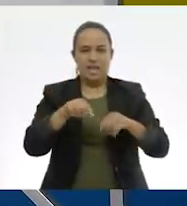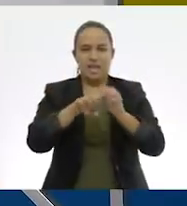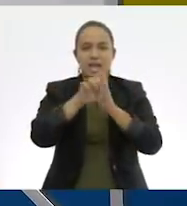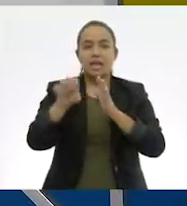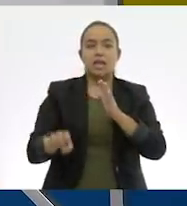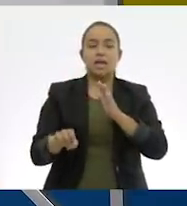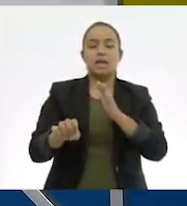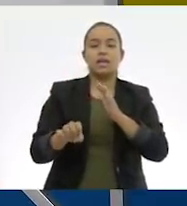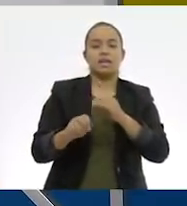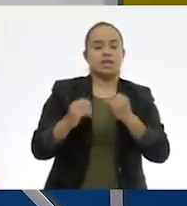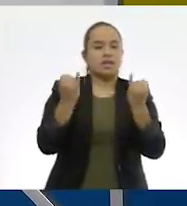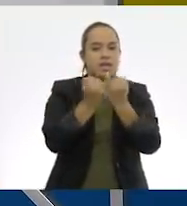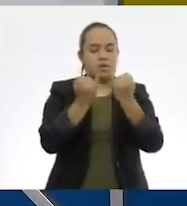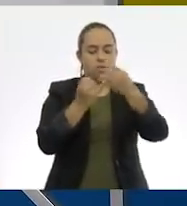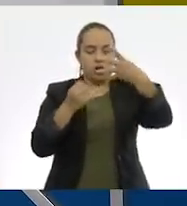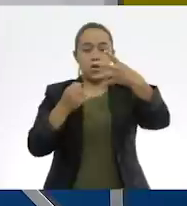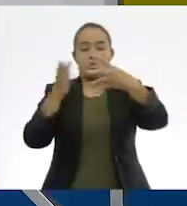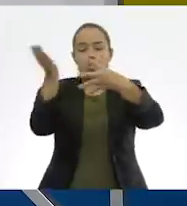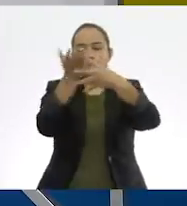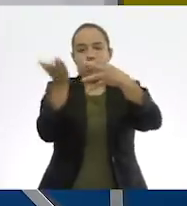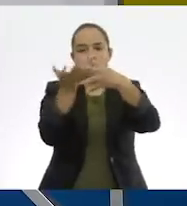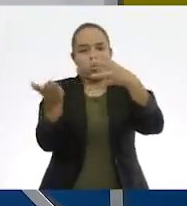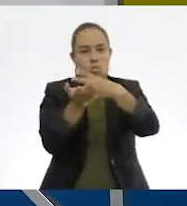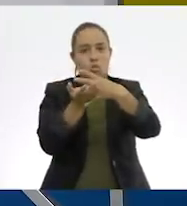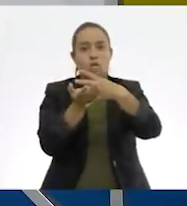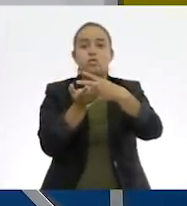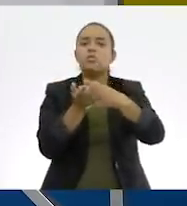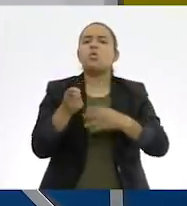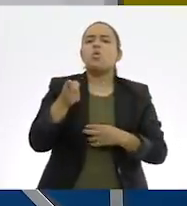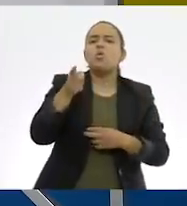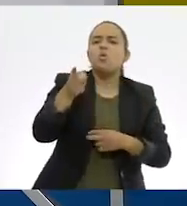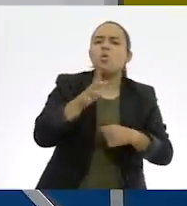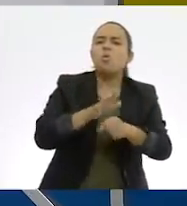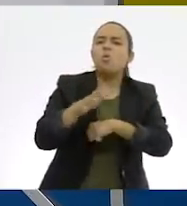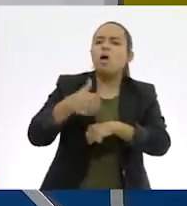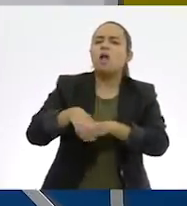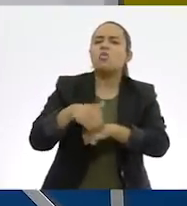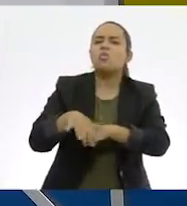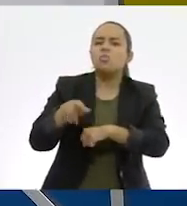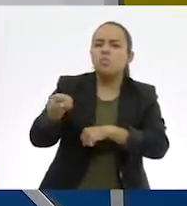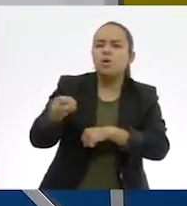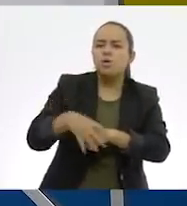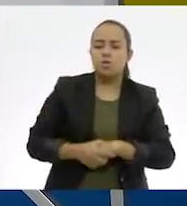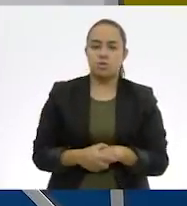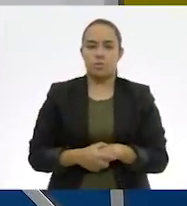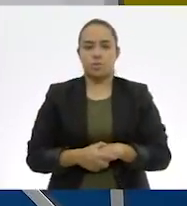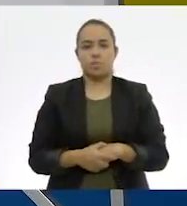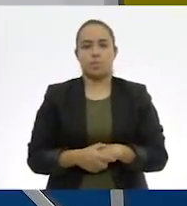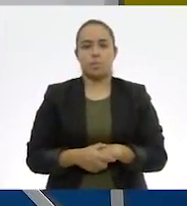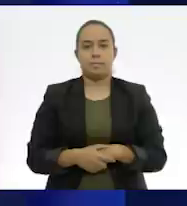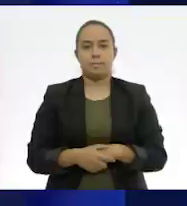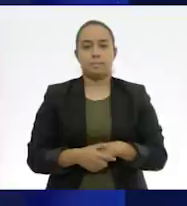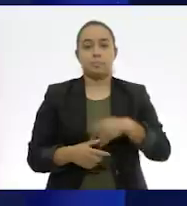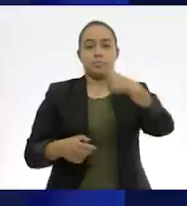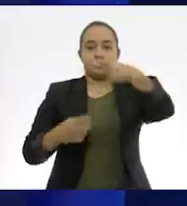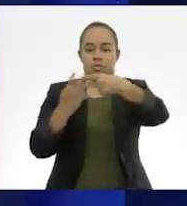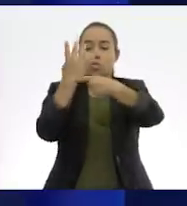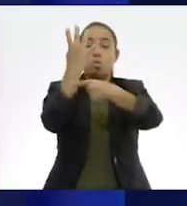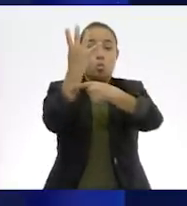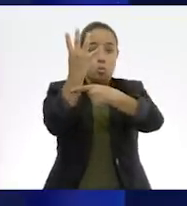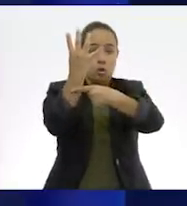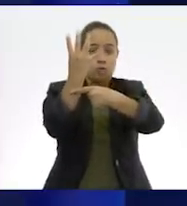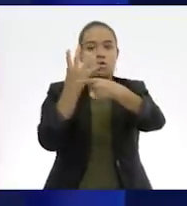está dividido en cuatro. Sí. Entonces, ¿qué fracción le corresponde? Le corresponde la de cuatro